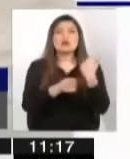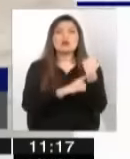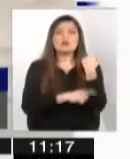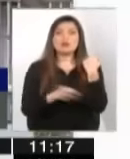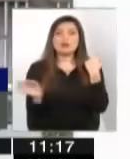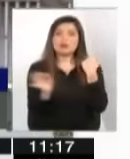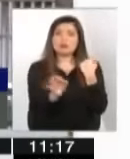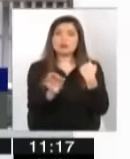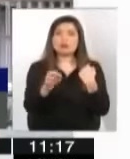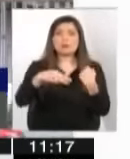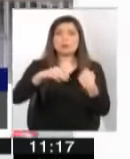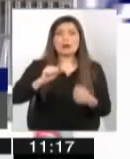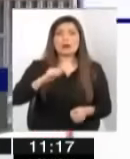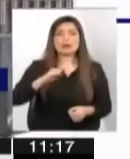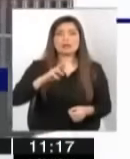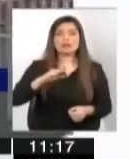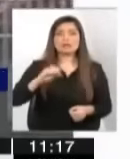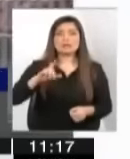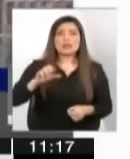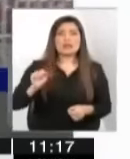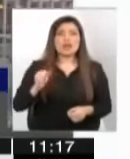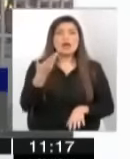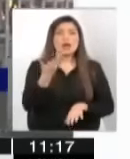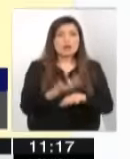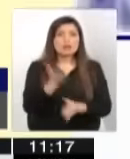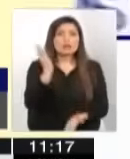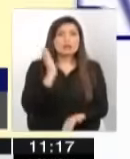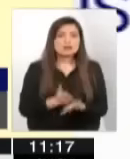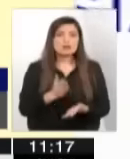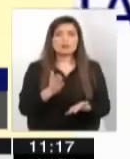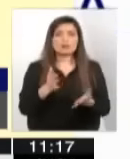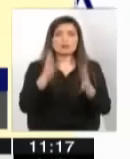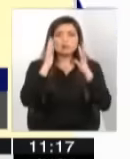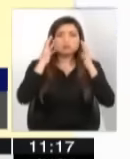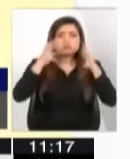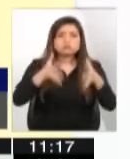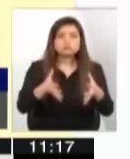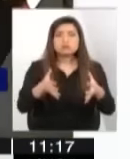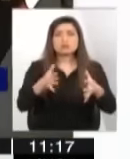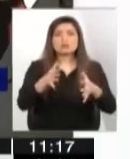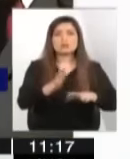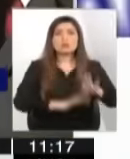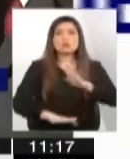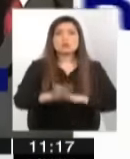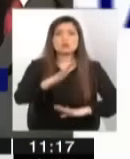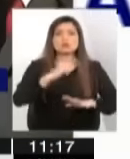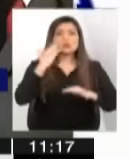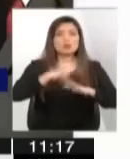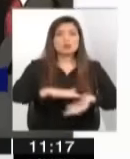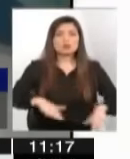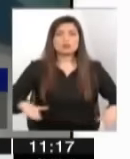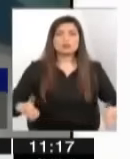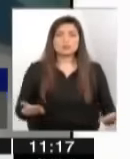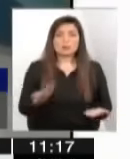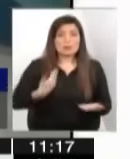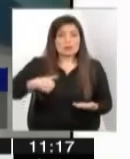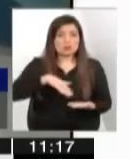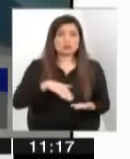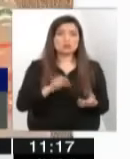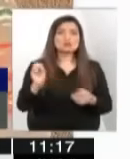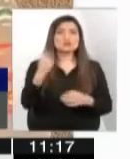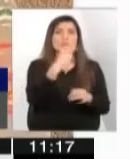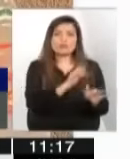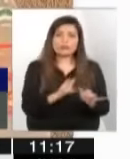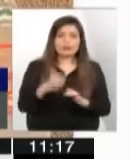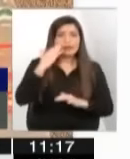tiene que haber una ley de protección integral de la infancia, independientemente de que para nosotros, esto es la subsecretaría de la infancia,